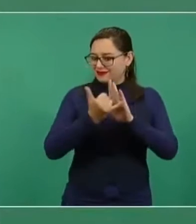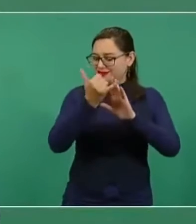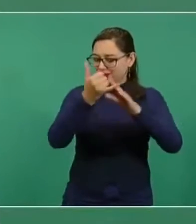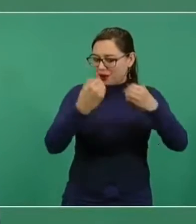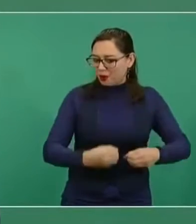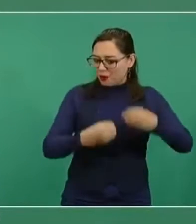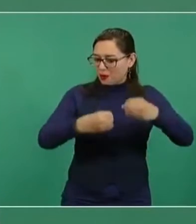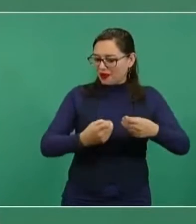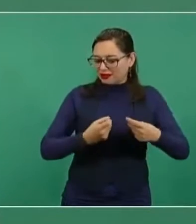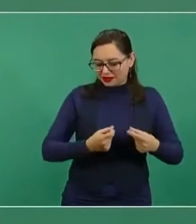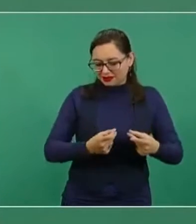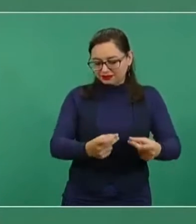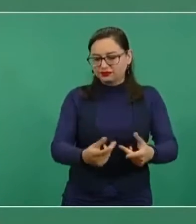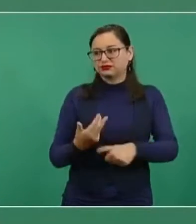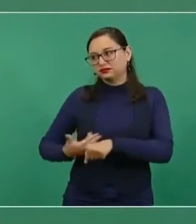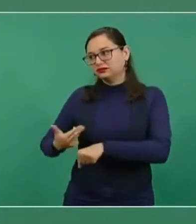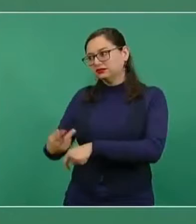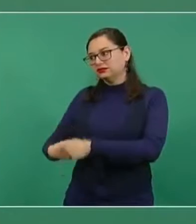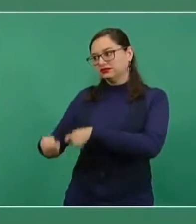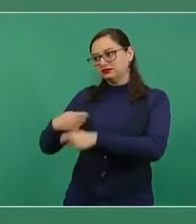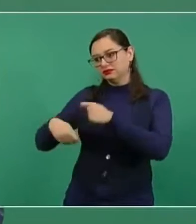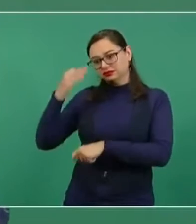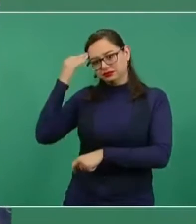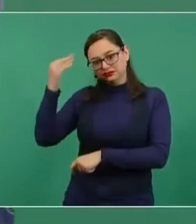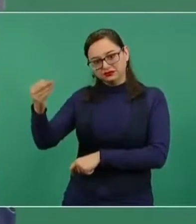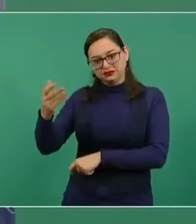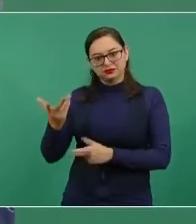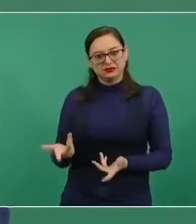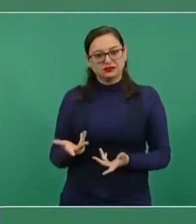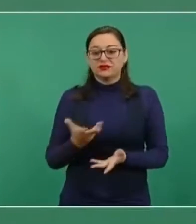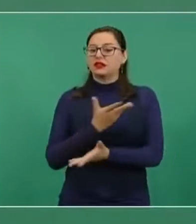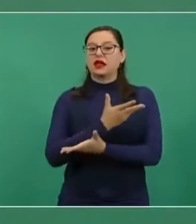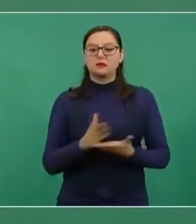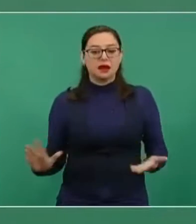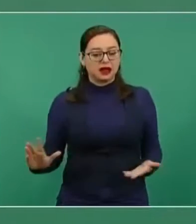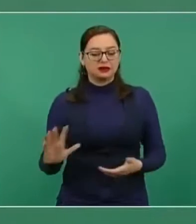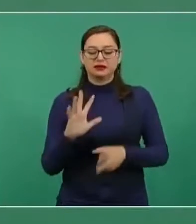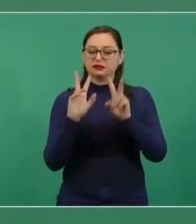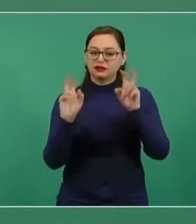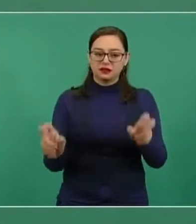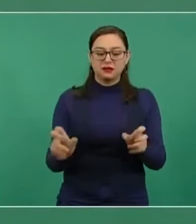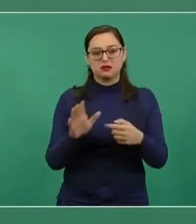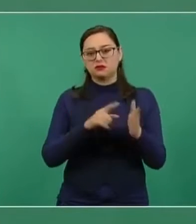terminar, concluir las obras. Esto no tiene nada que ver con la transparencia.